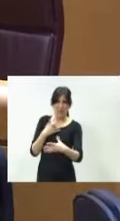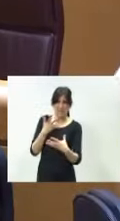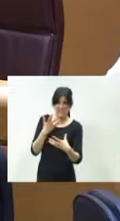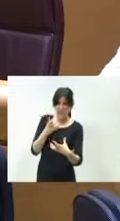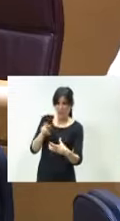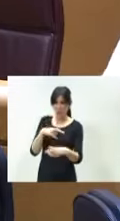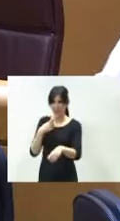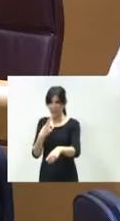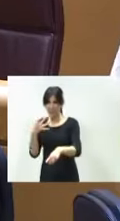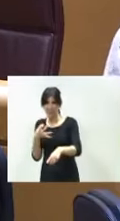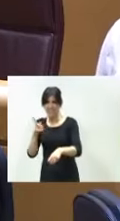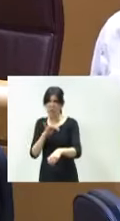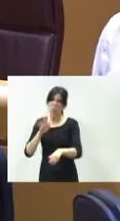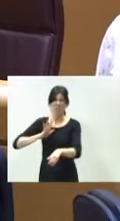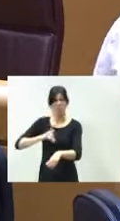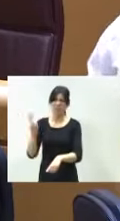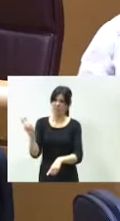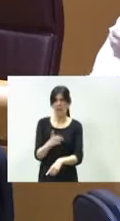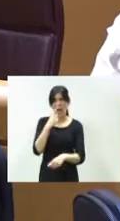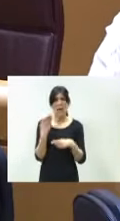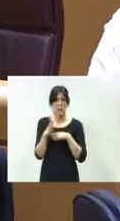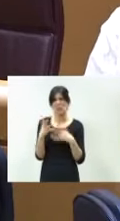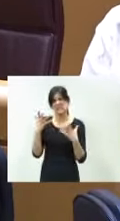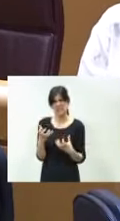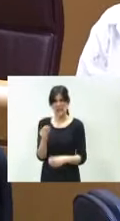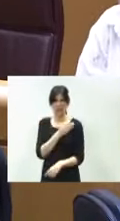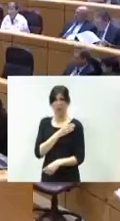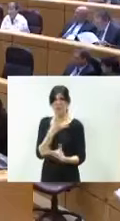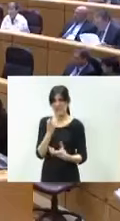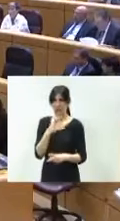serio, por favor, venga con preguntas serias y actitudes serias a esta cámara. Gracias.